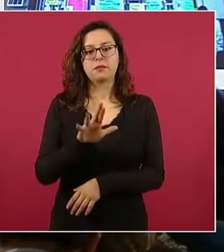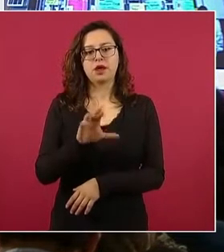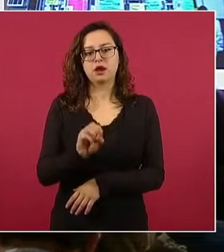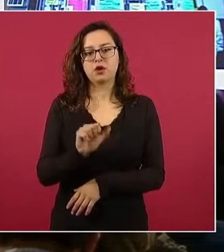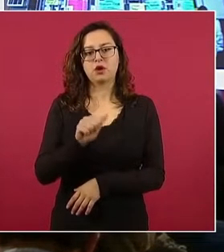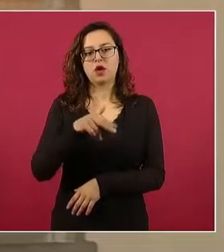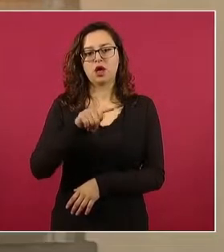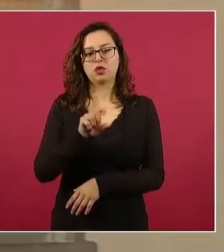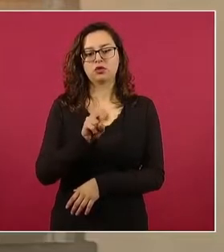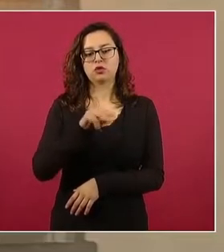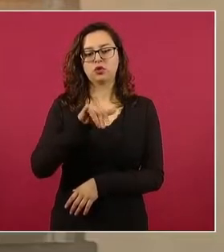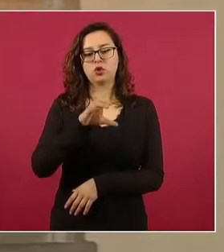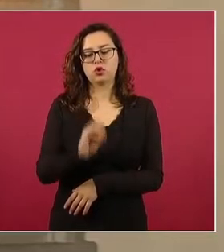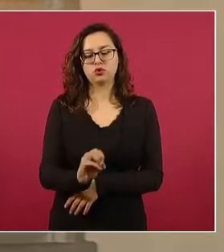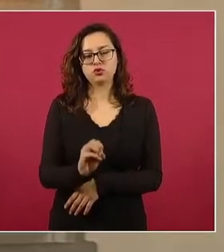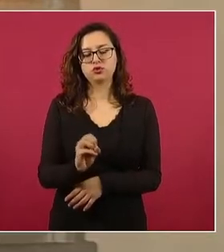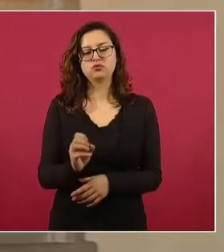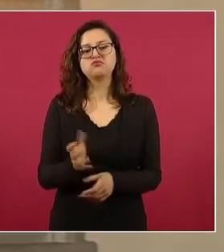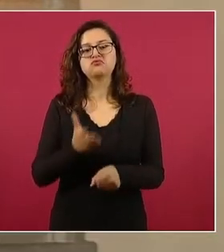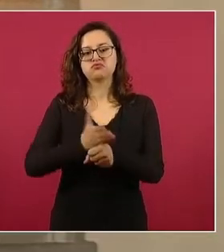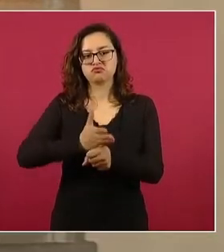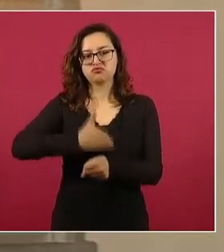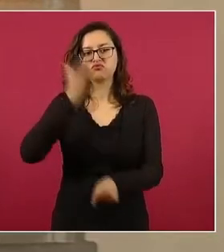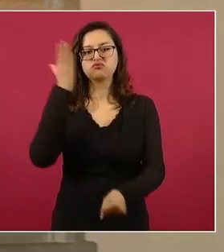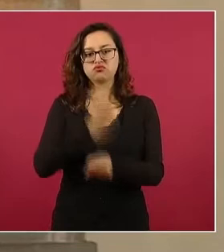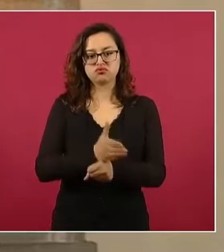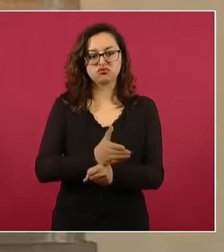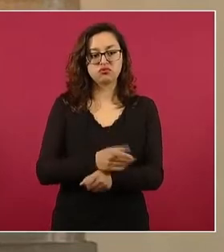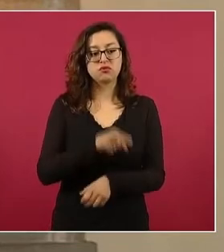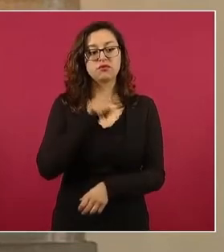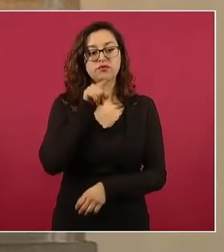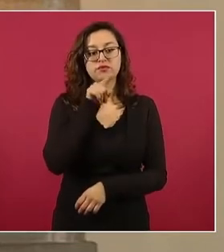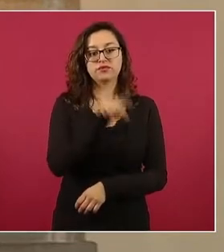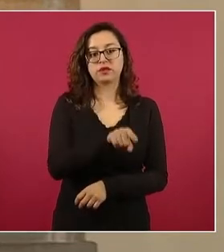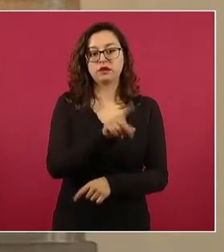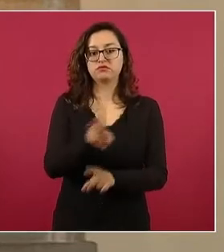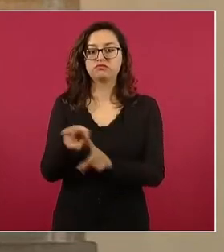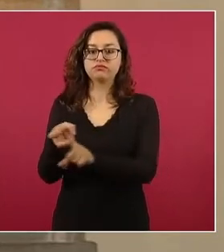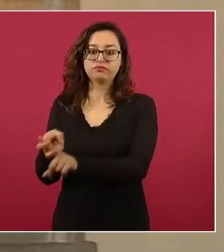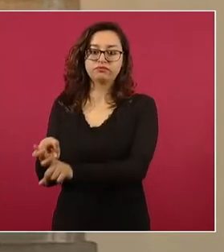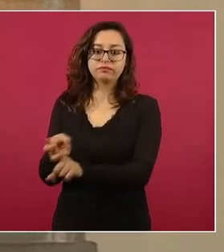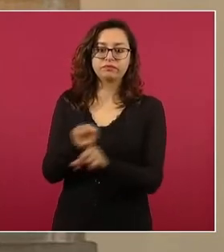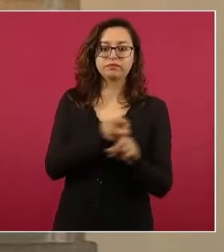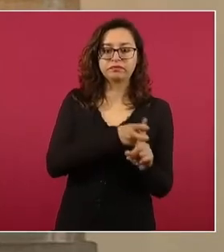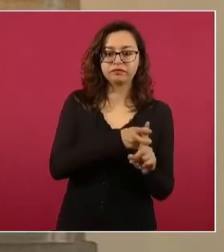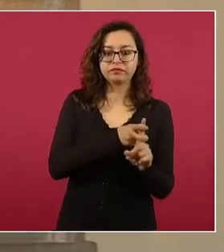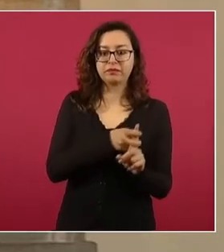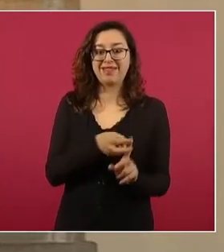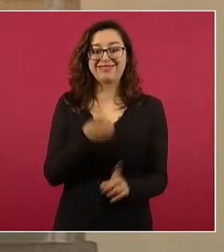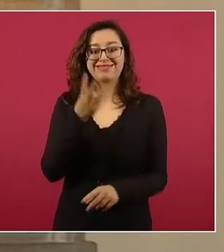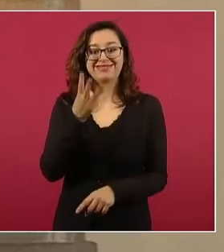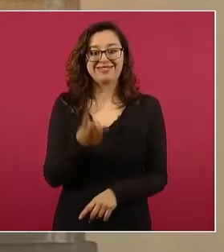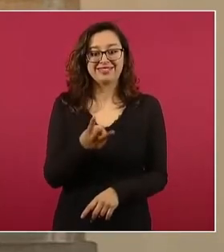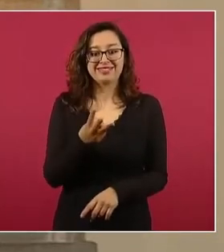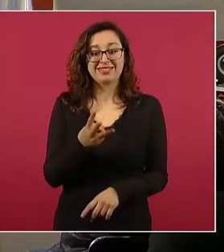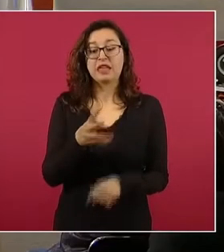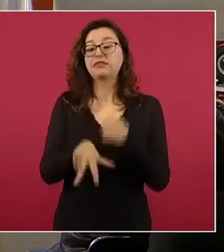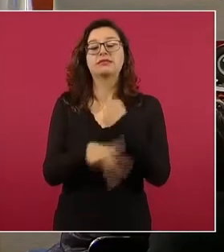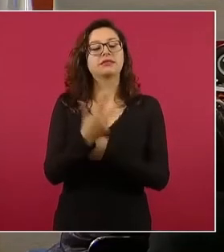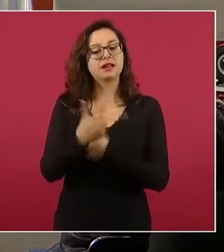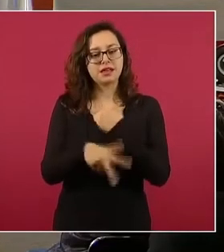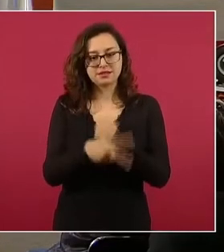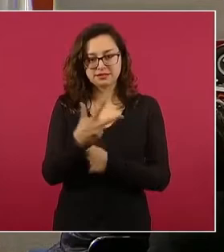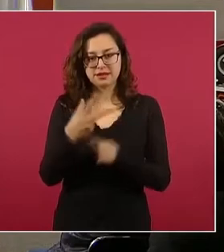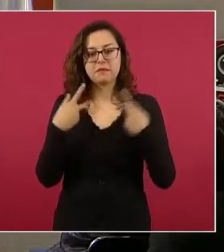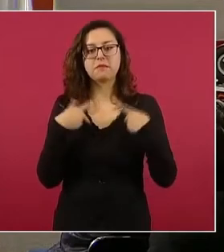en contra de Marco Antonio N por el delito de privación ilegal de la libertad en agravio de 13 personas,